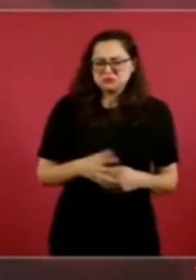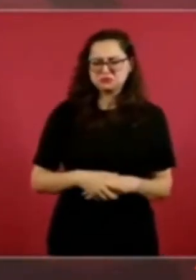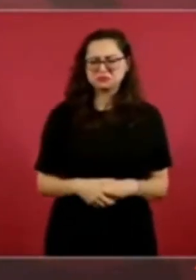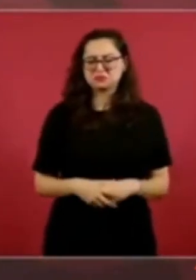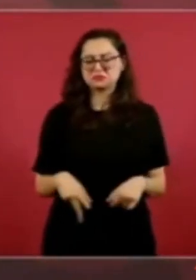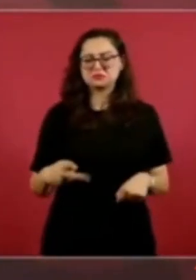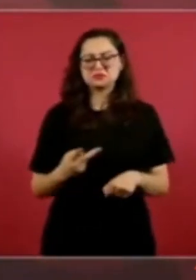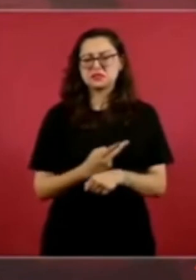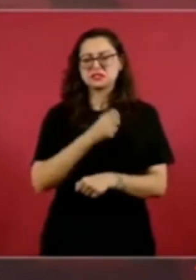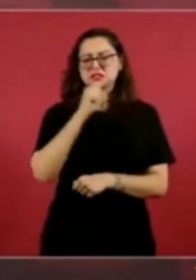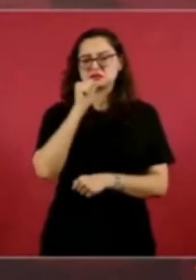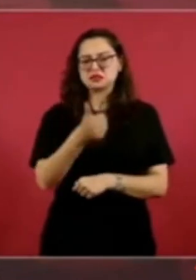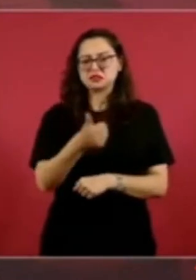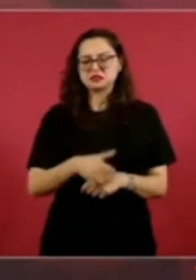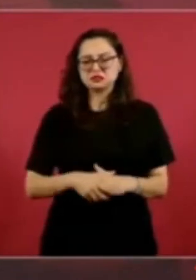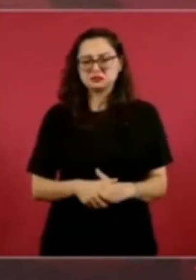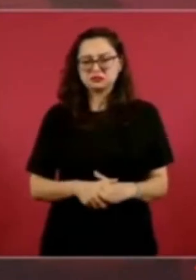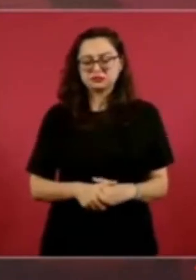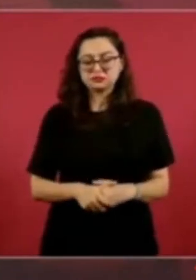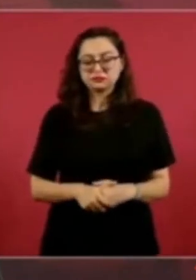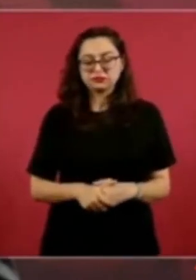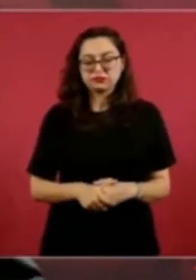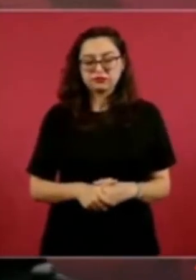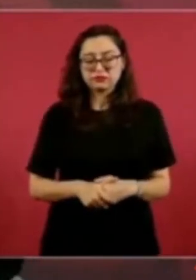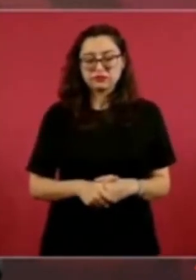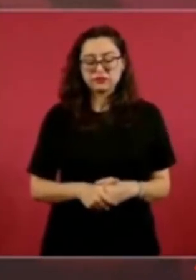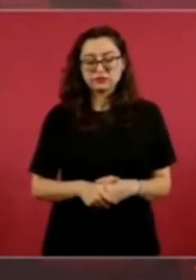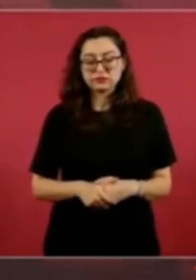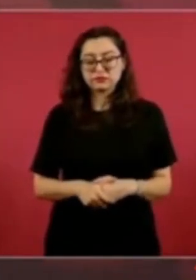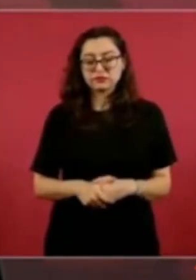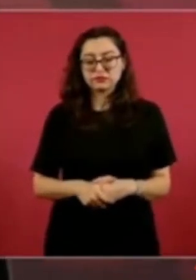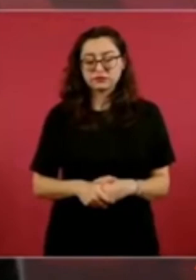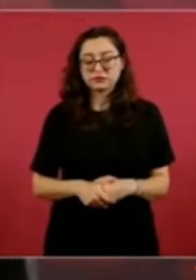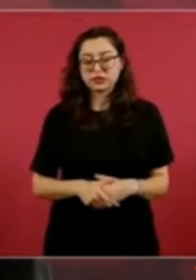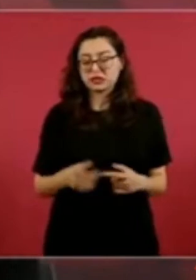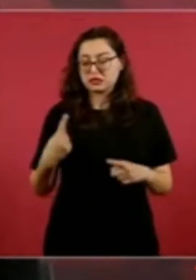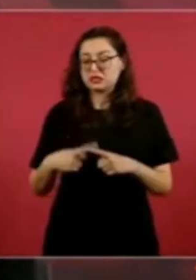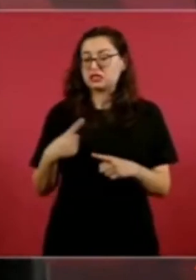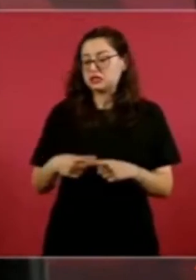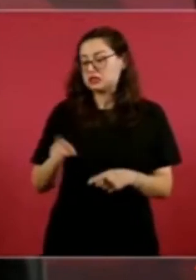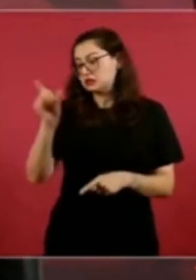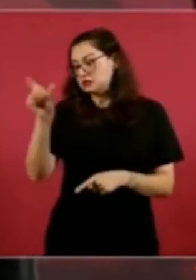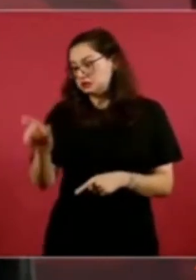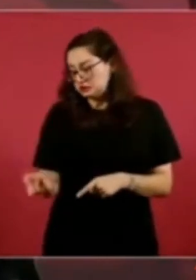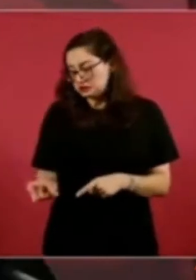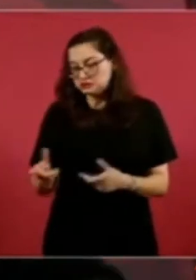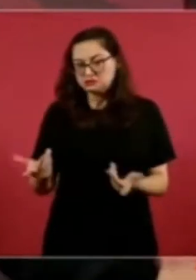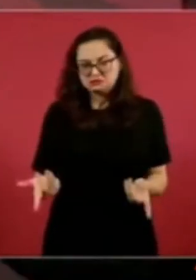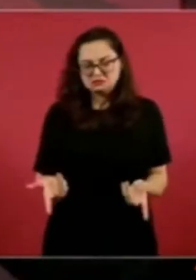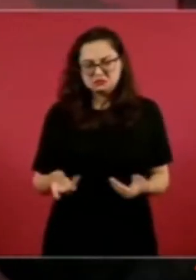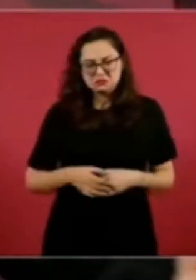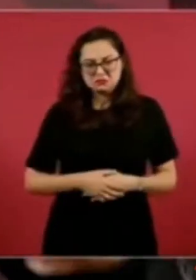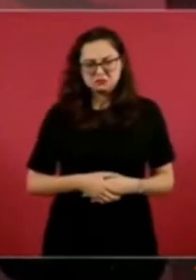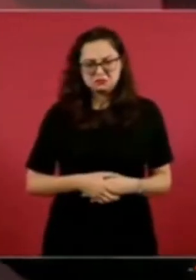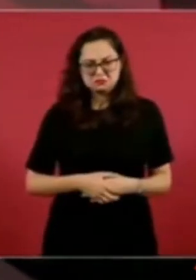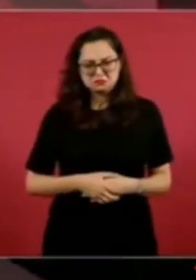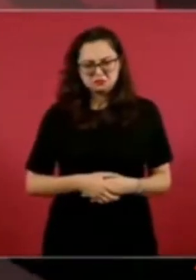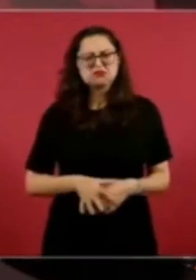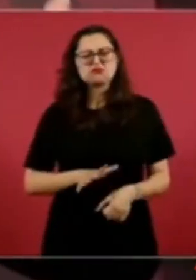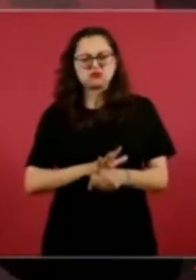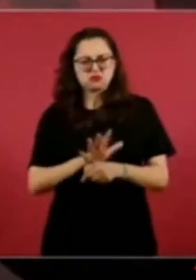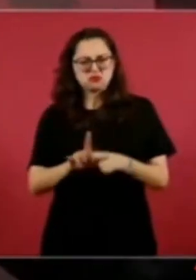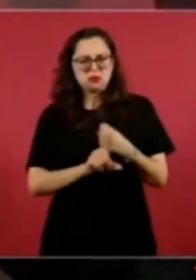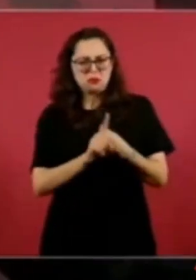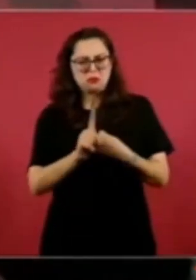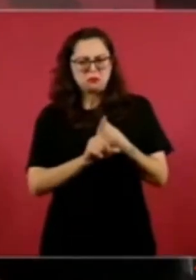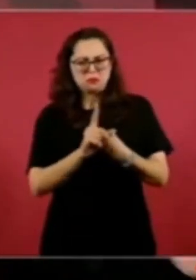nada, que quieren saber la identidad, pues hay que dar a conocer